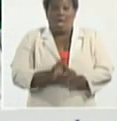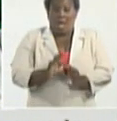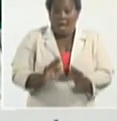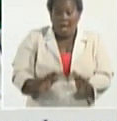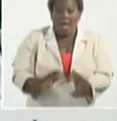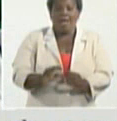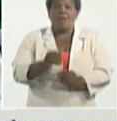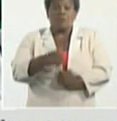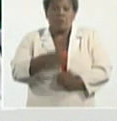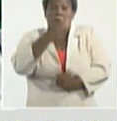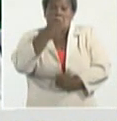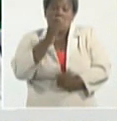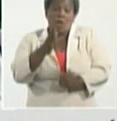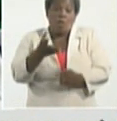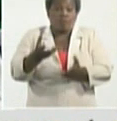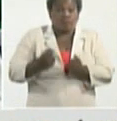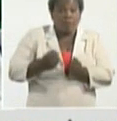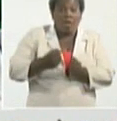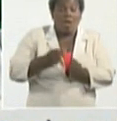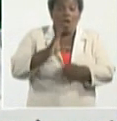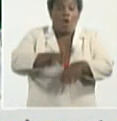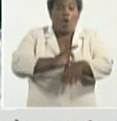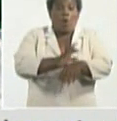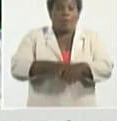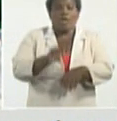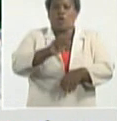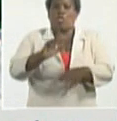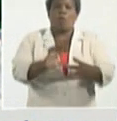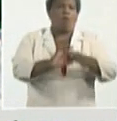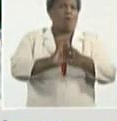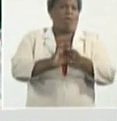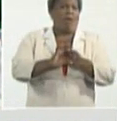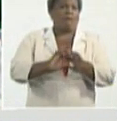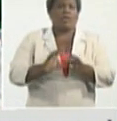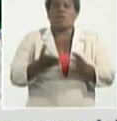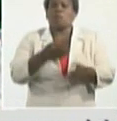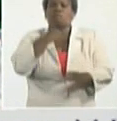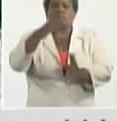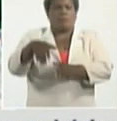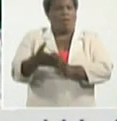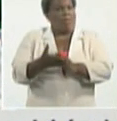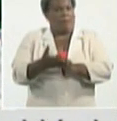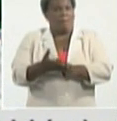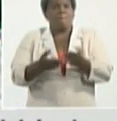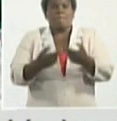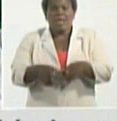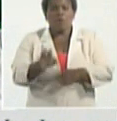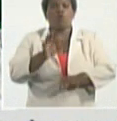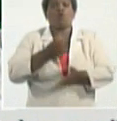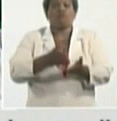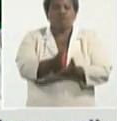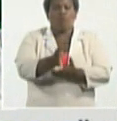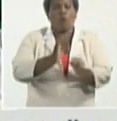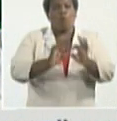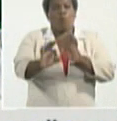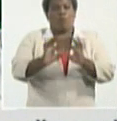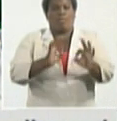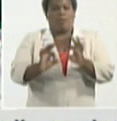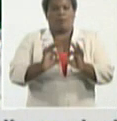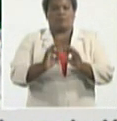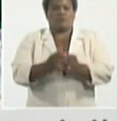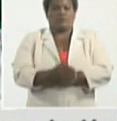cuadros de grave crítico y mucho menos de fallecido por COVID-19 pero no me exime